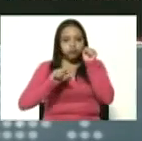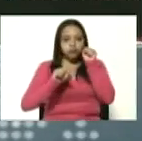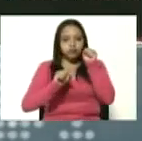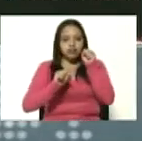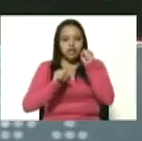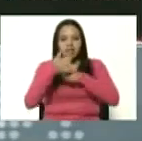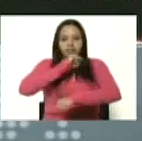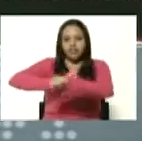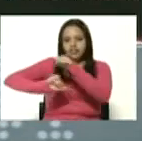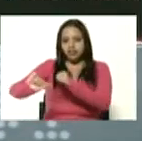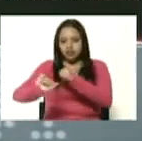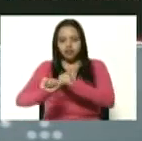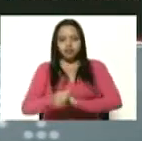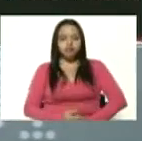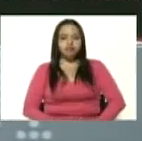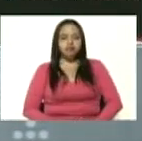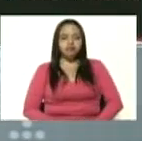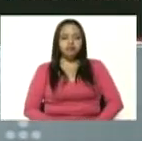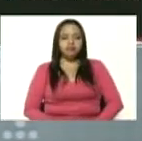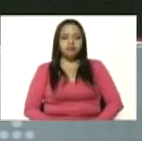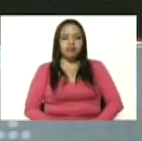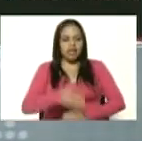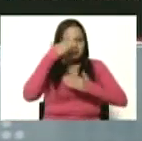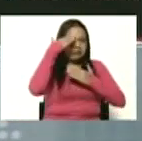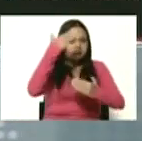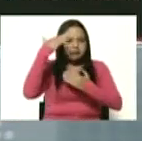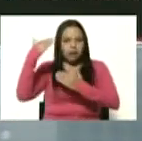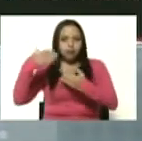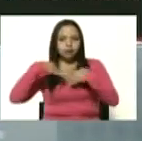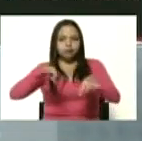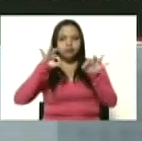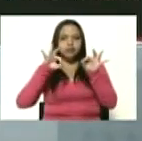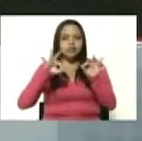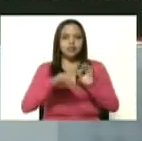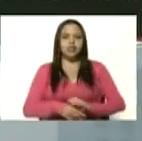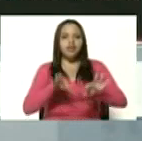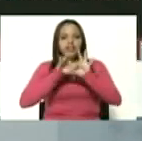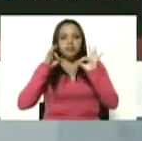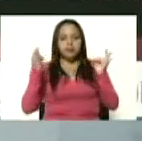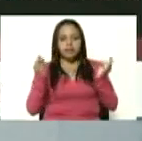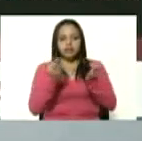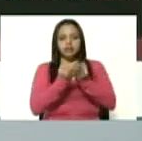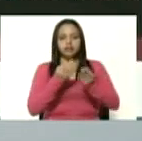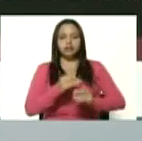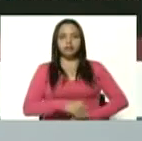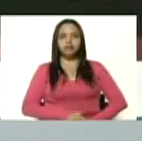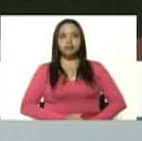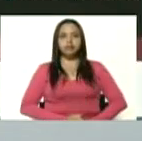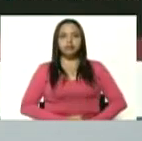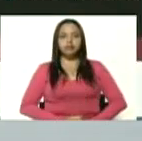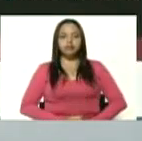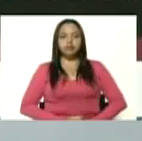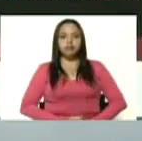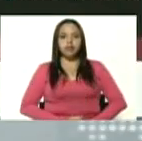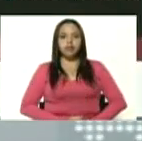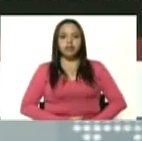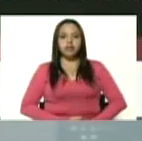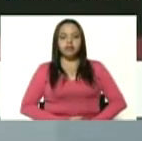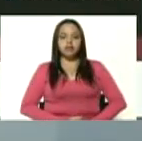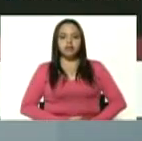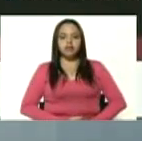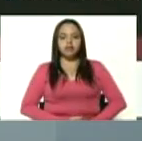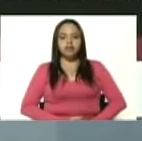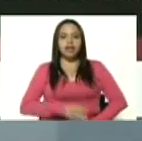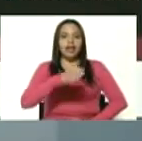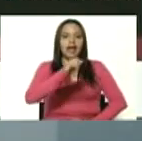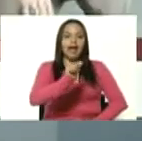luchando, batallando. Mi saludo especial a los familiares del almirante Hernán